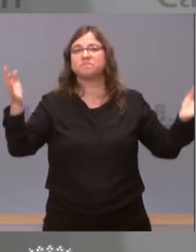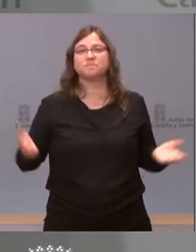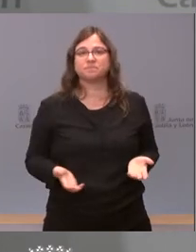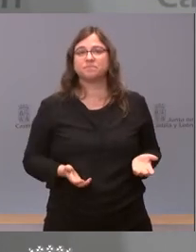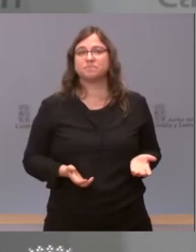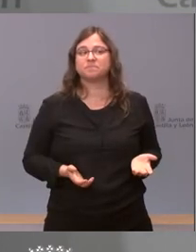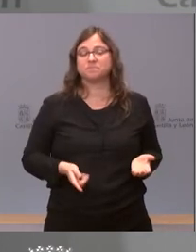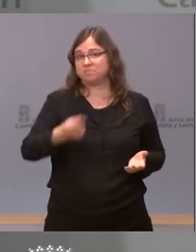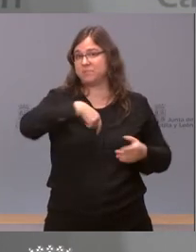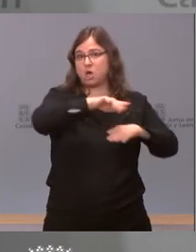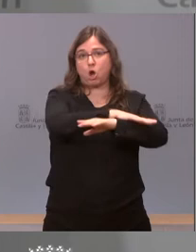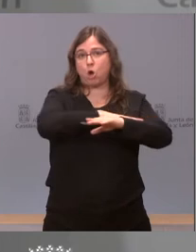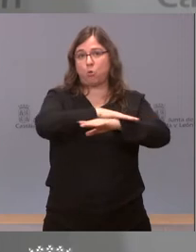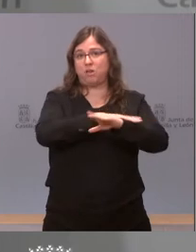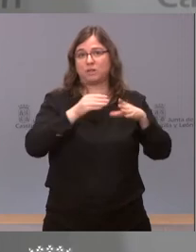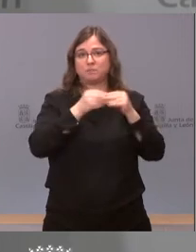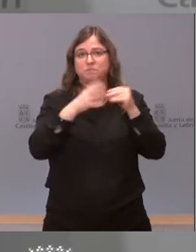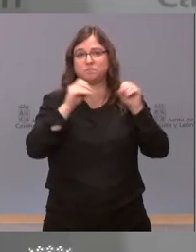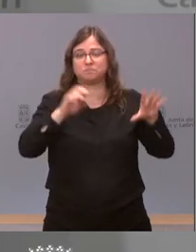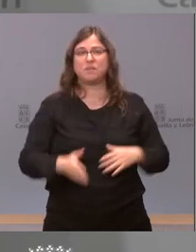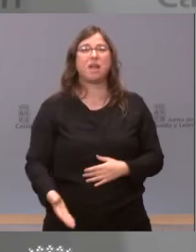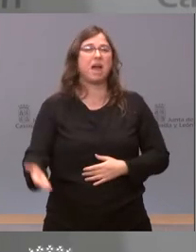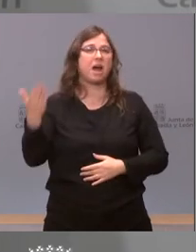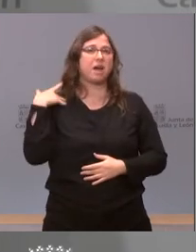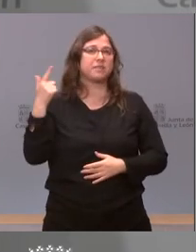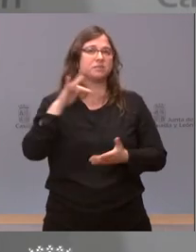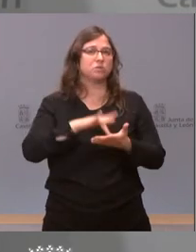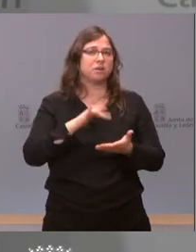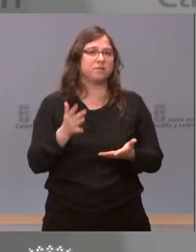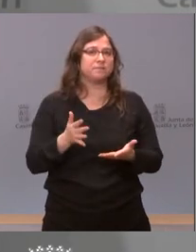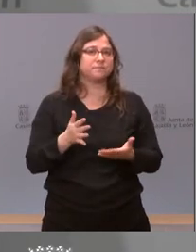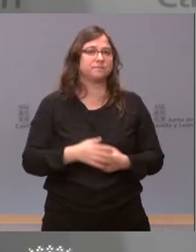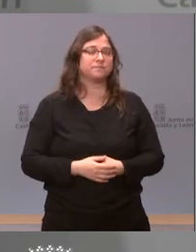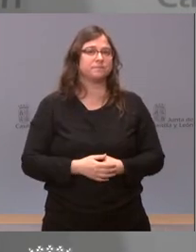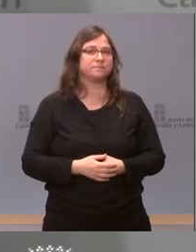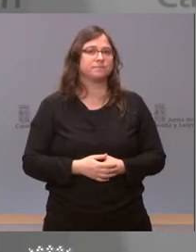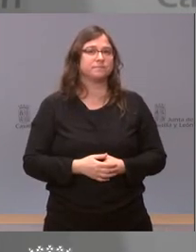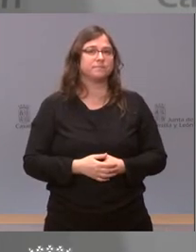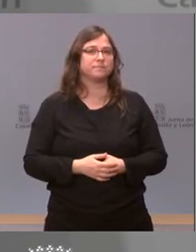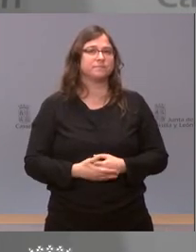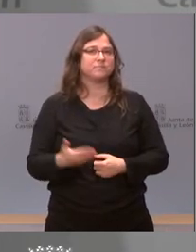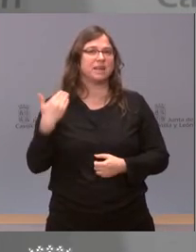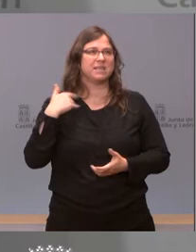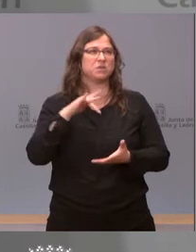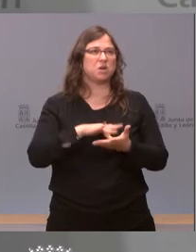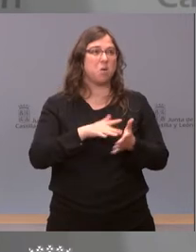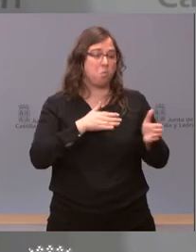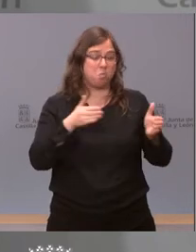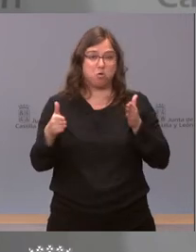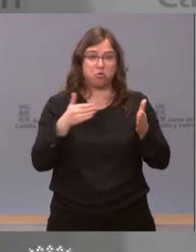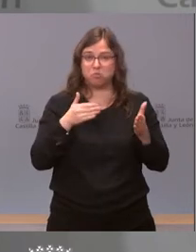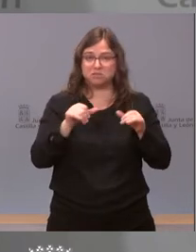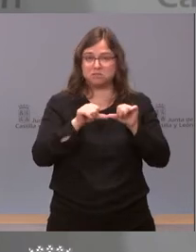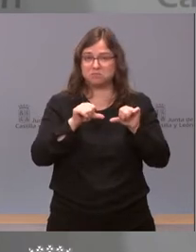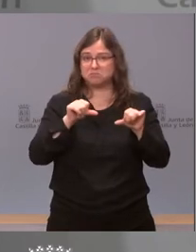nuestro gobierno ayer vivimos un momento que no se había vivido en